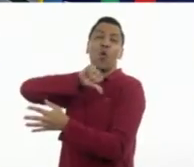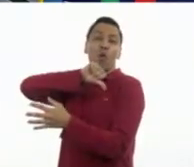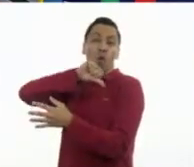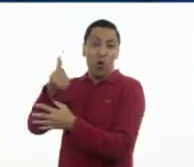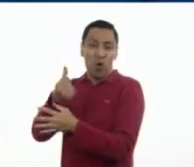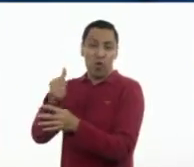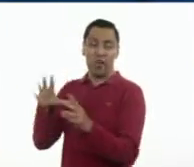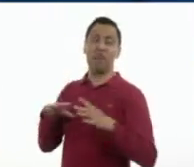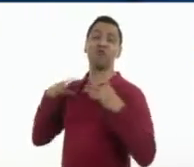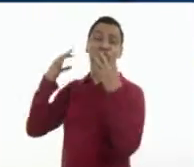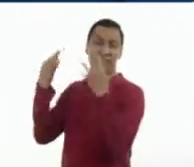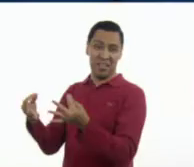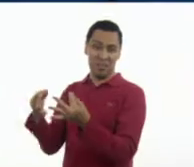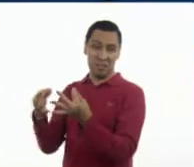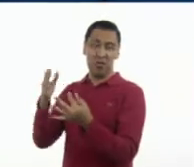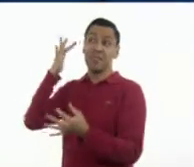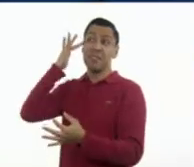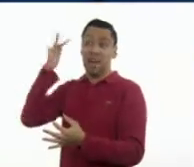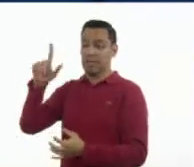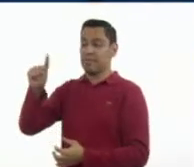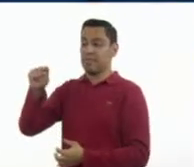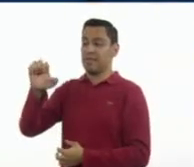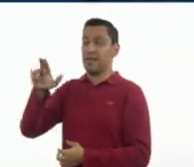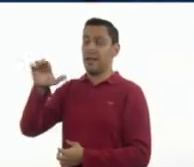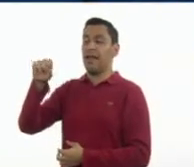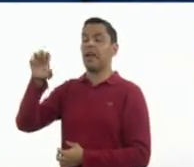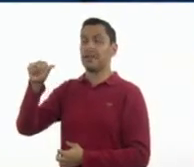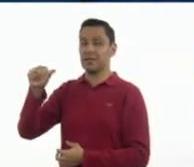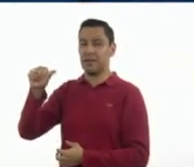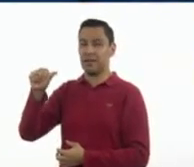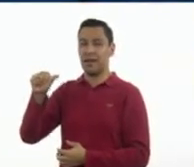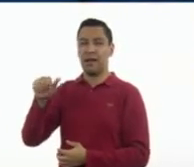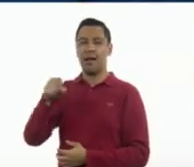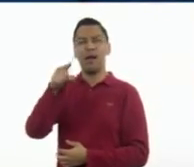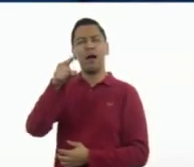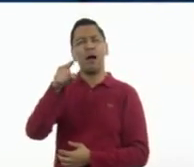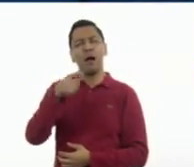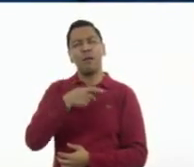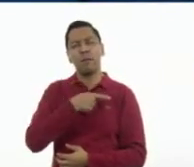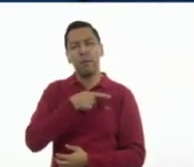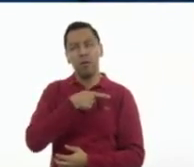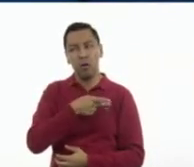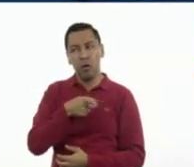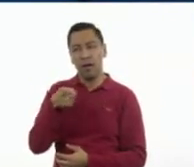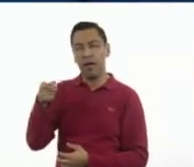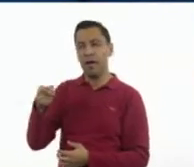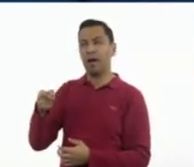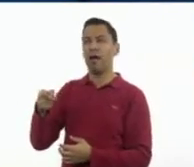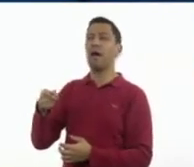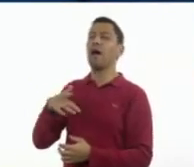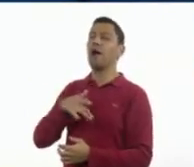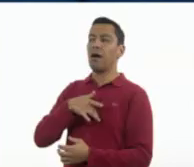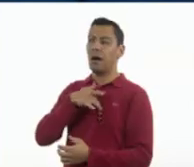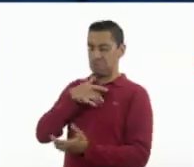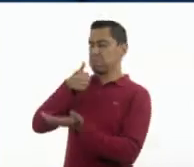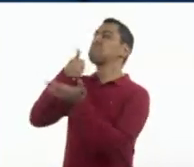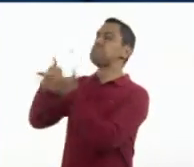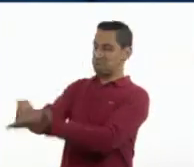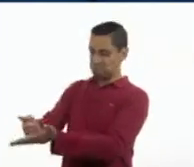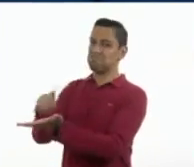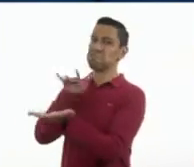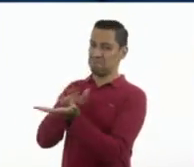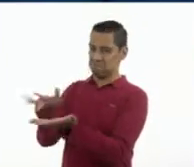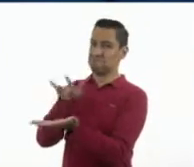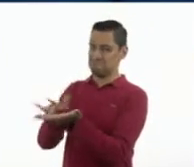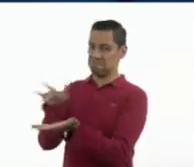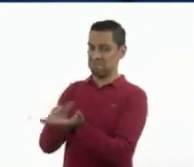con esa frase, están usando una retórica que sirve para conmover, para que las personas se convenzan de que con lo que están